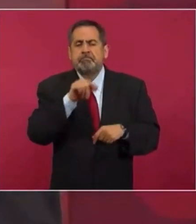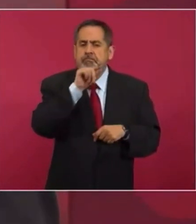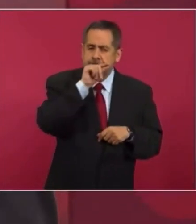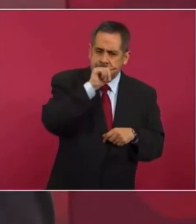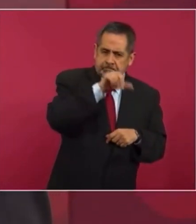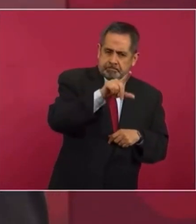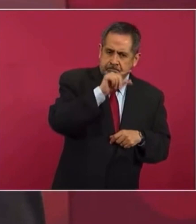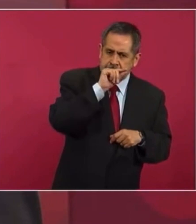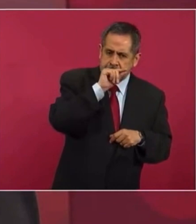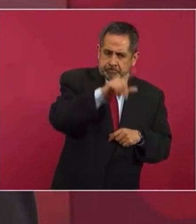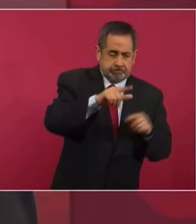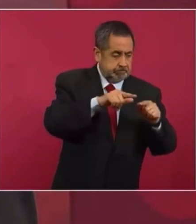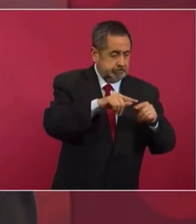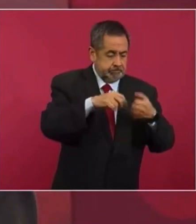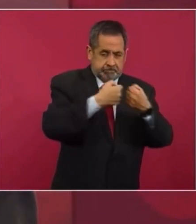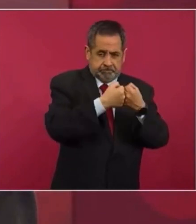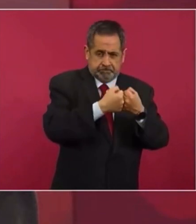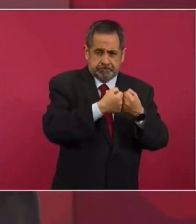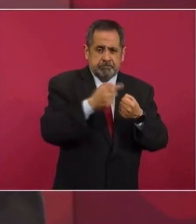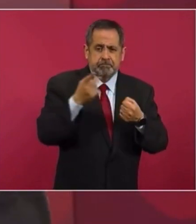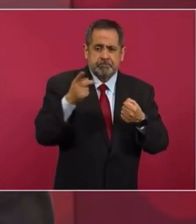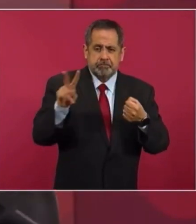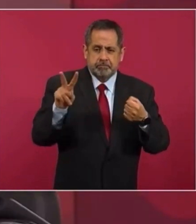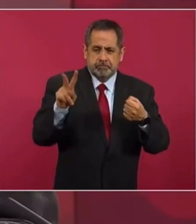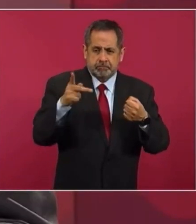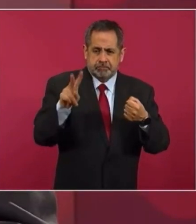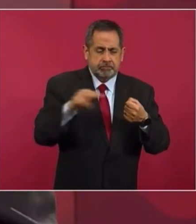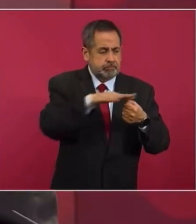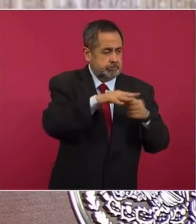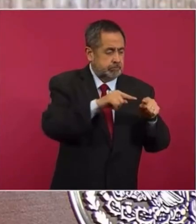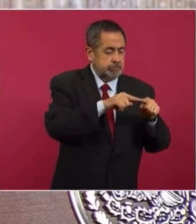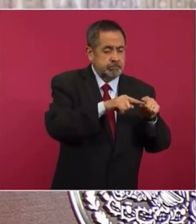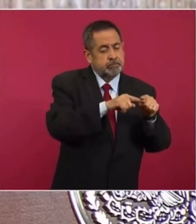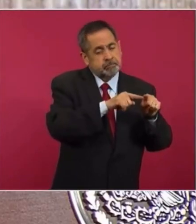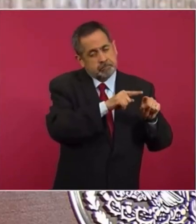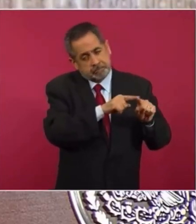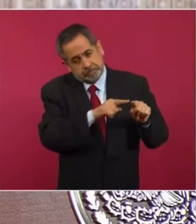de Puerto Vallarta a Tepic.